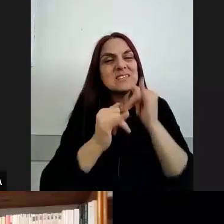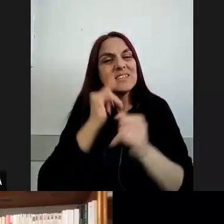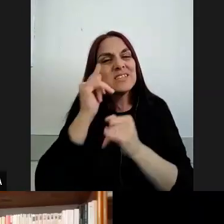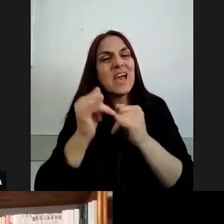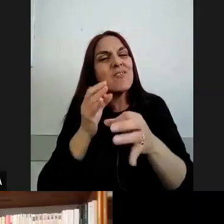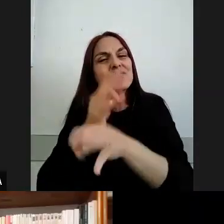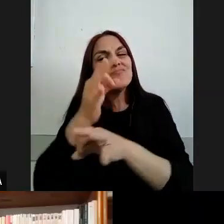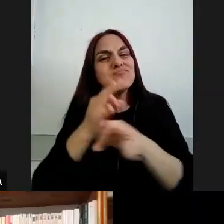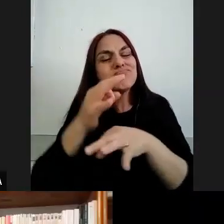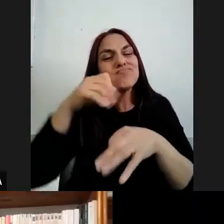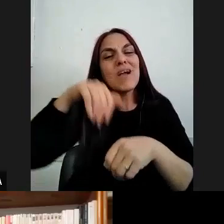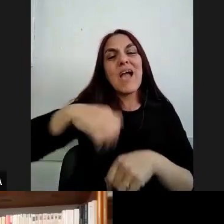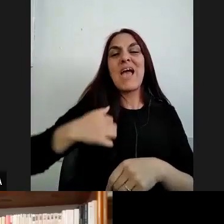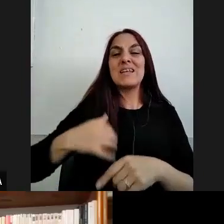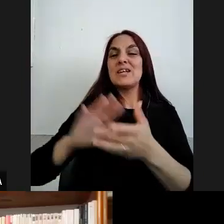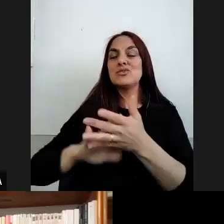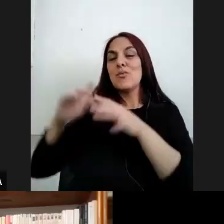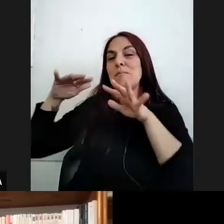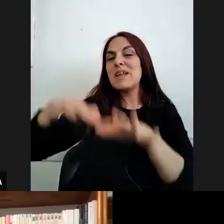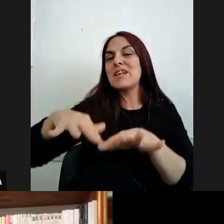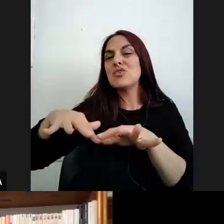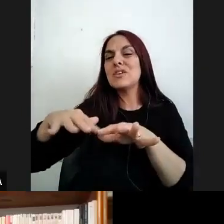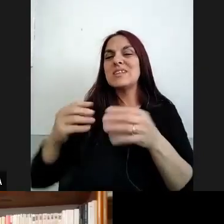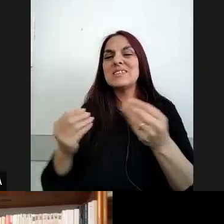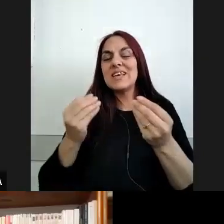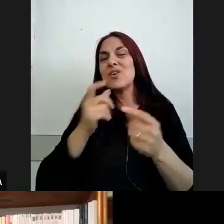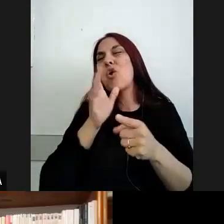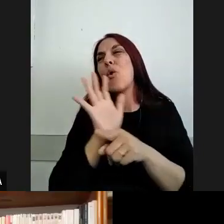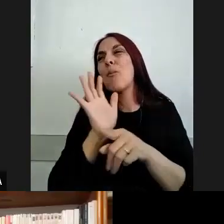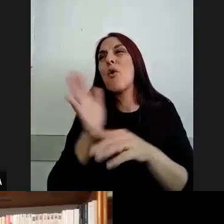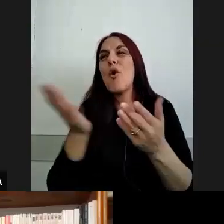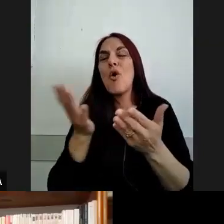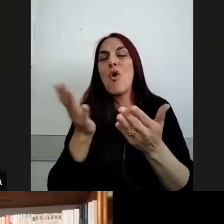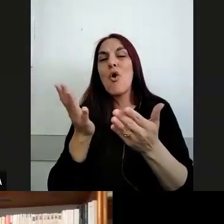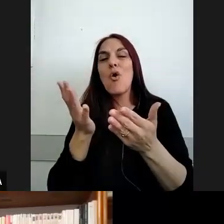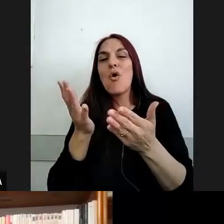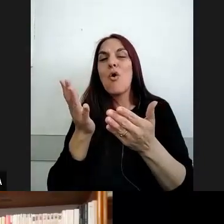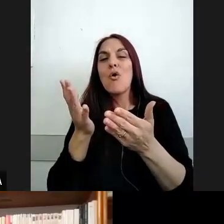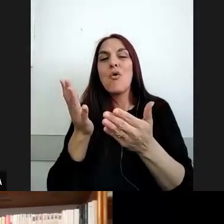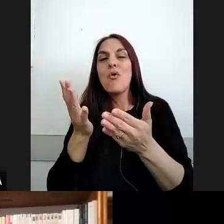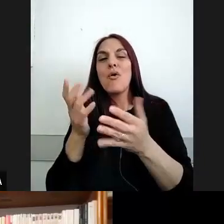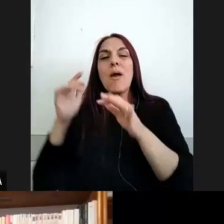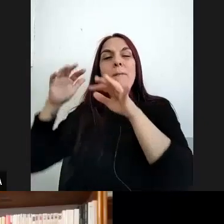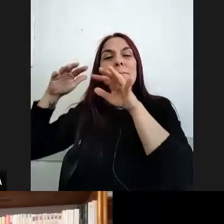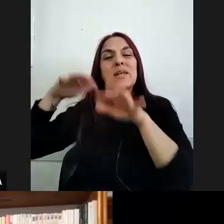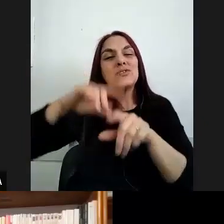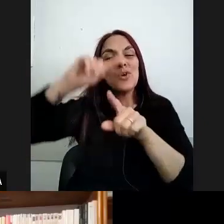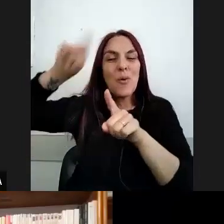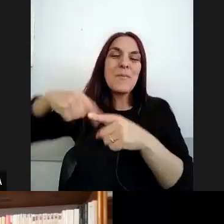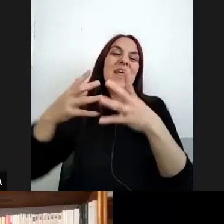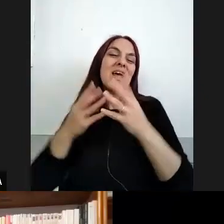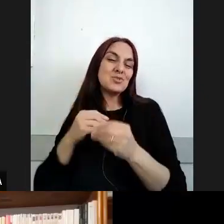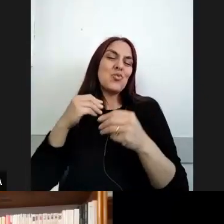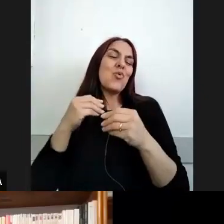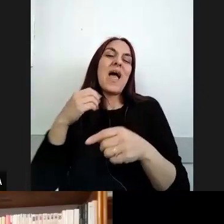nuestro país asociada a la migración que aporta la migración que trae progresos y la migración que